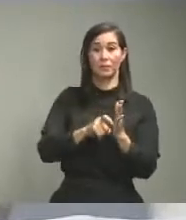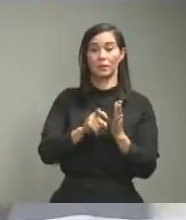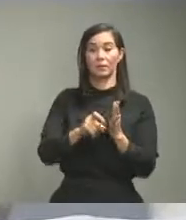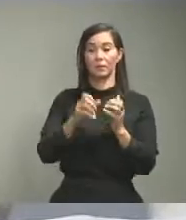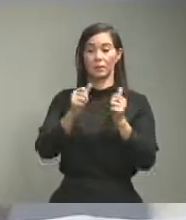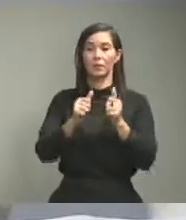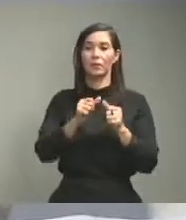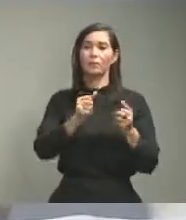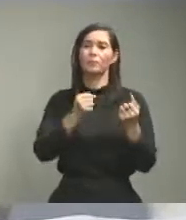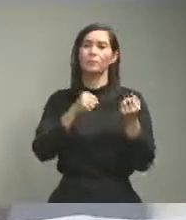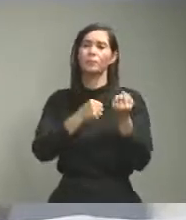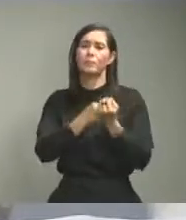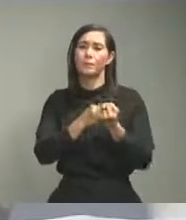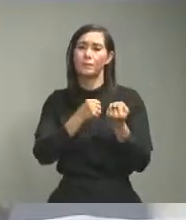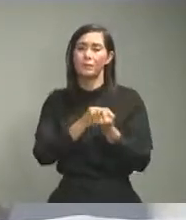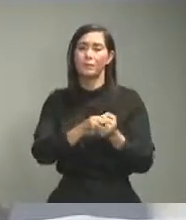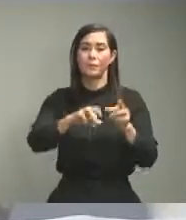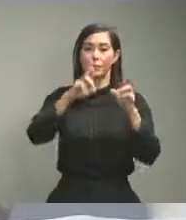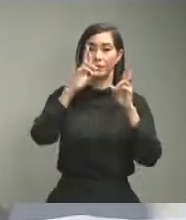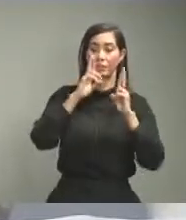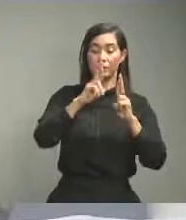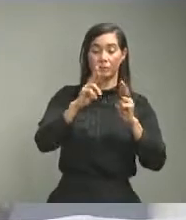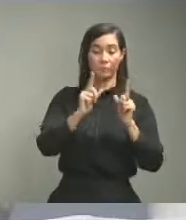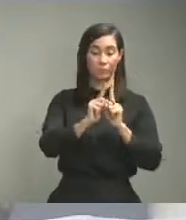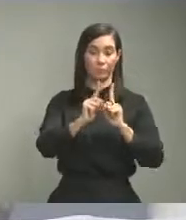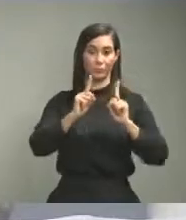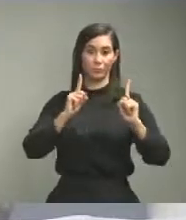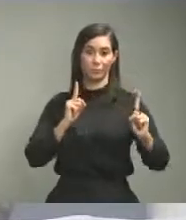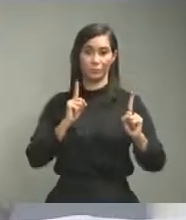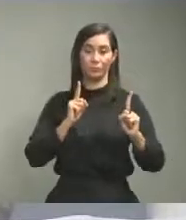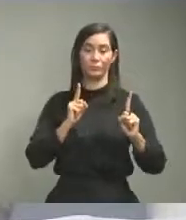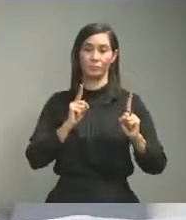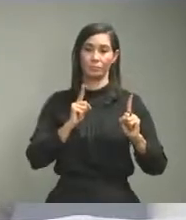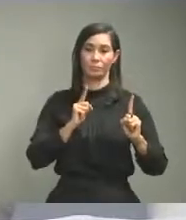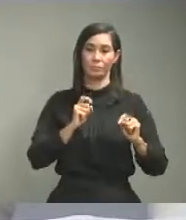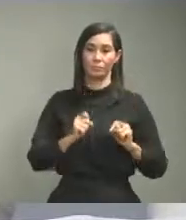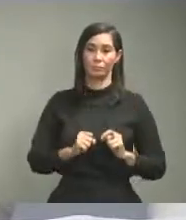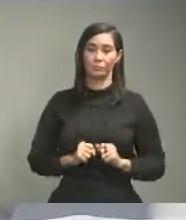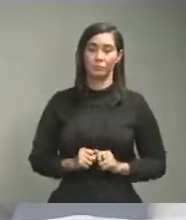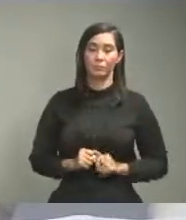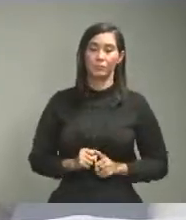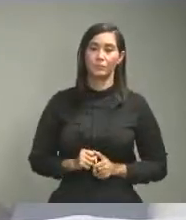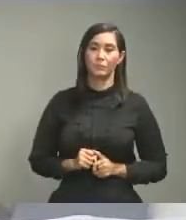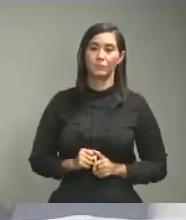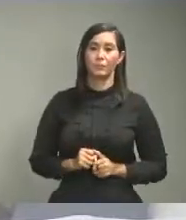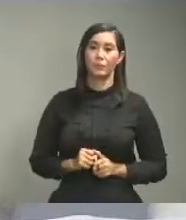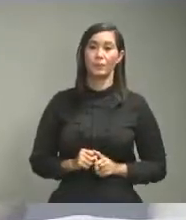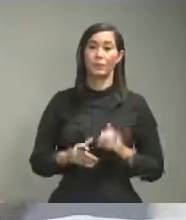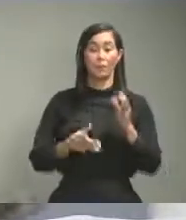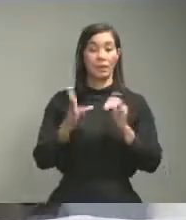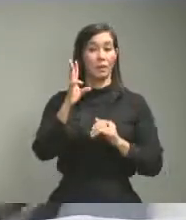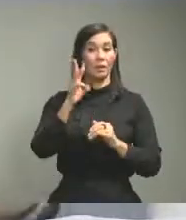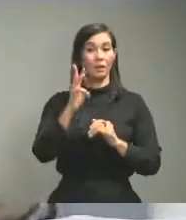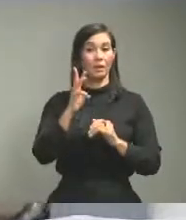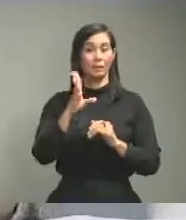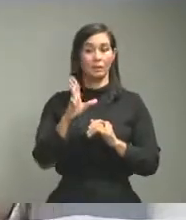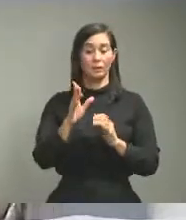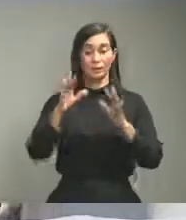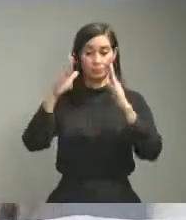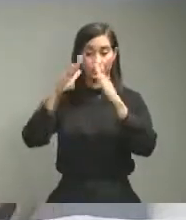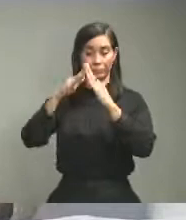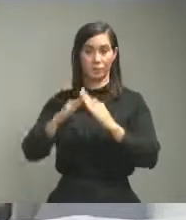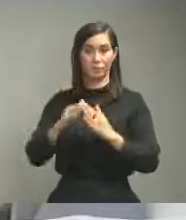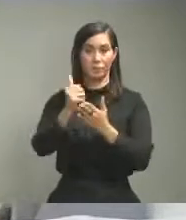cooperar mucho más con el distanciamiento social el toque de queda ha ayudado